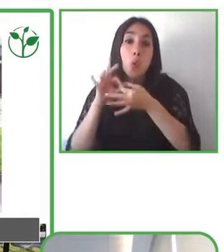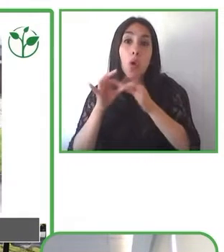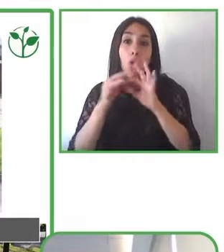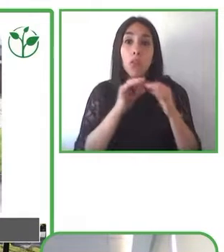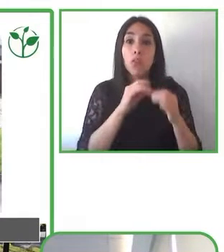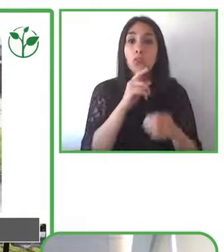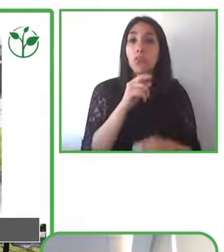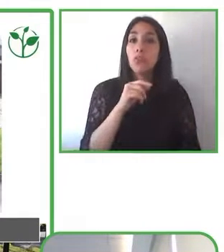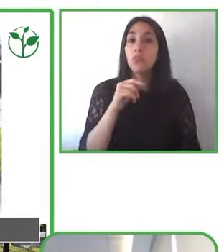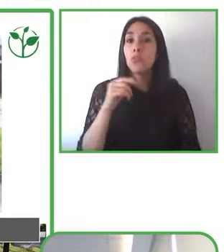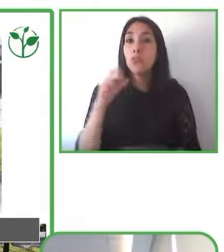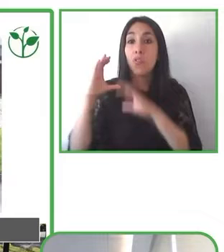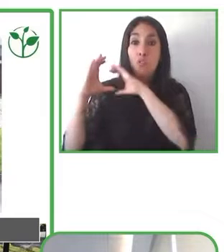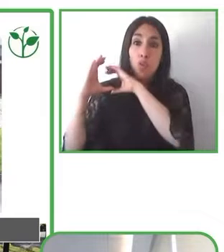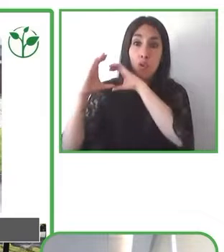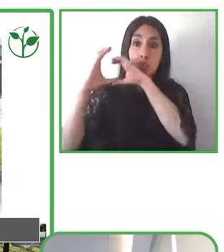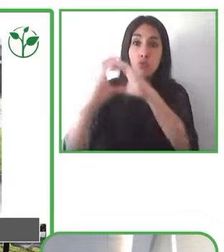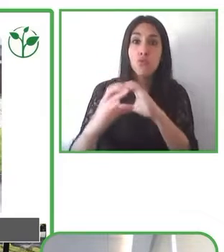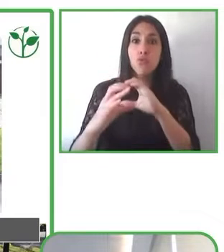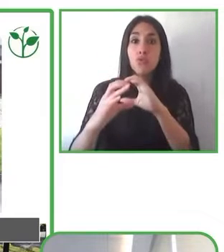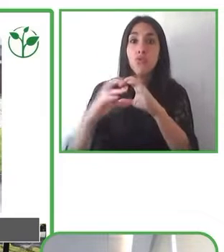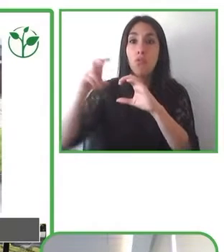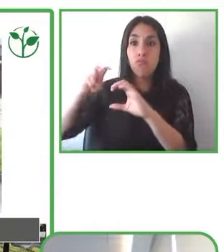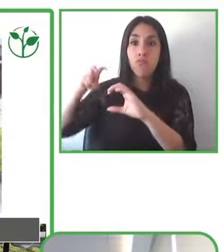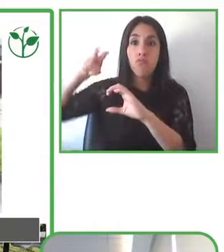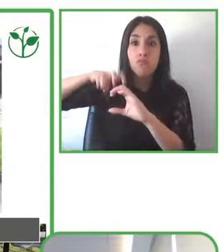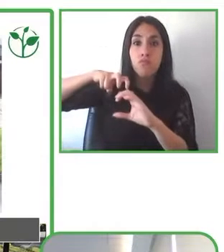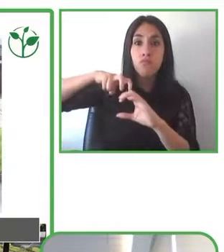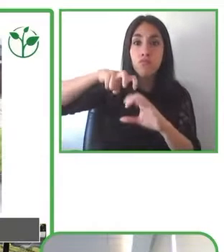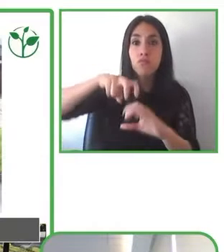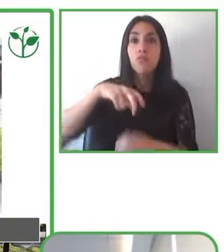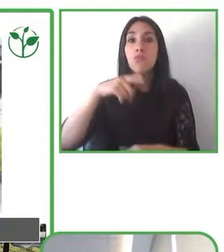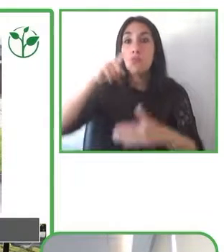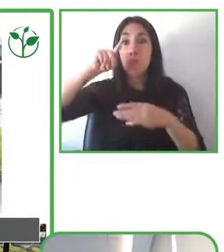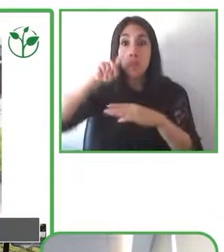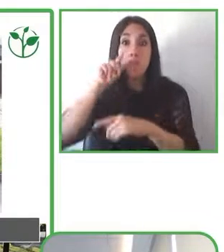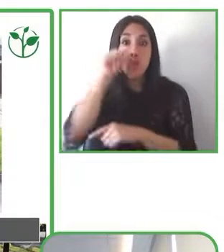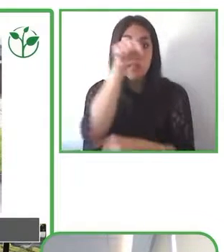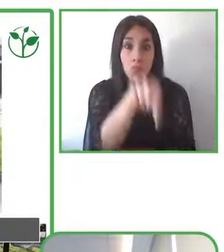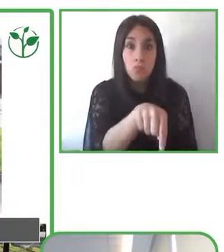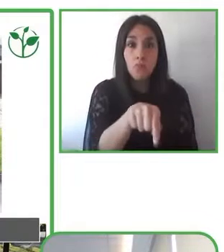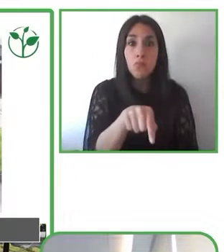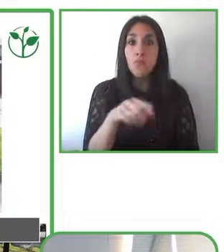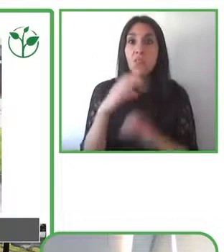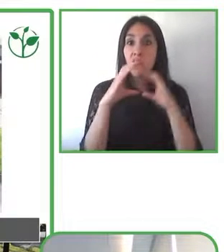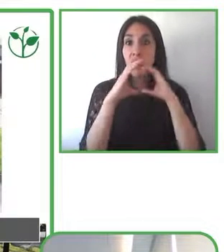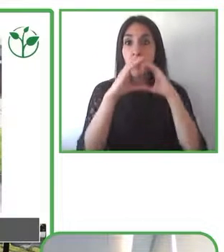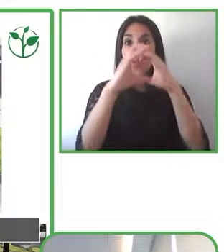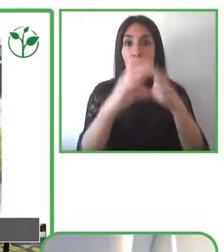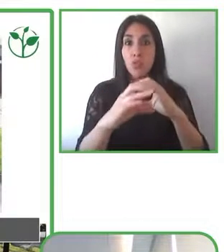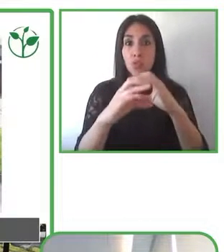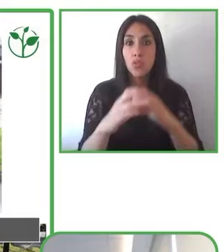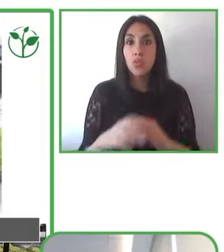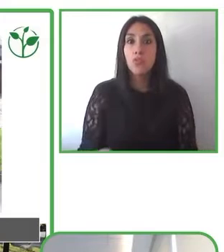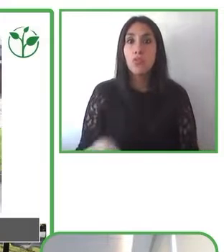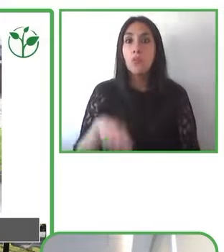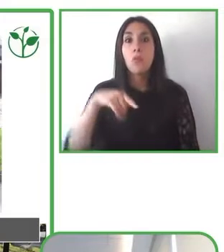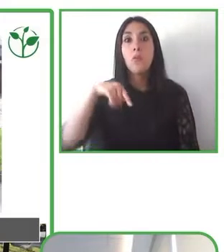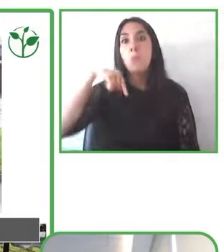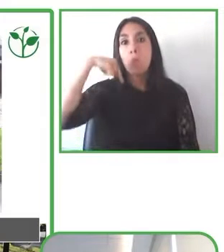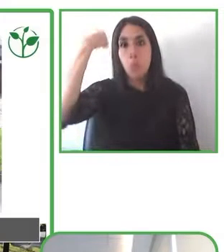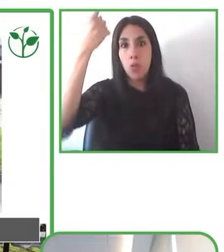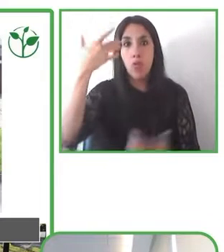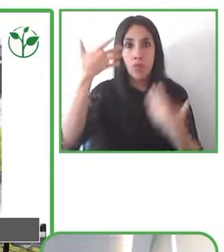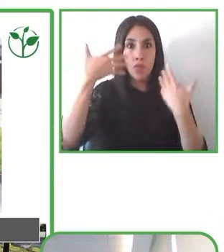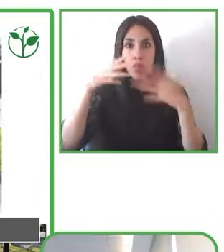llega no puede desplegar una rampa tenemos un paradero desconectado de la ruta peatonal. Ahí se nota dónde